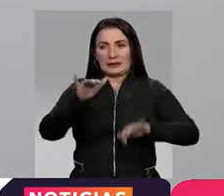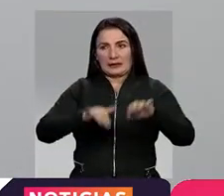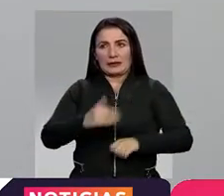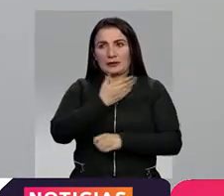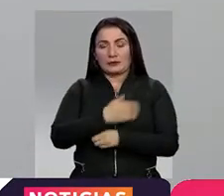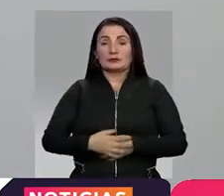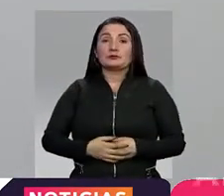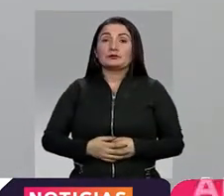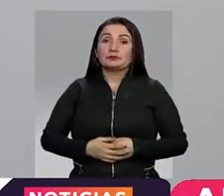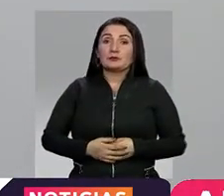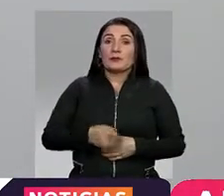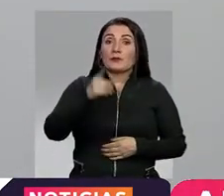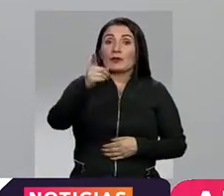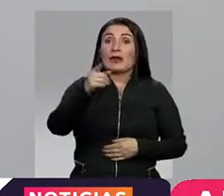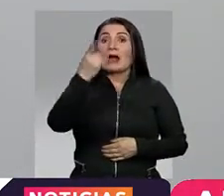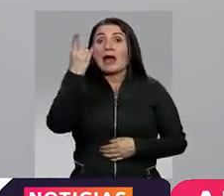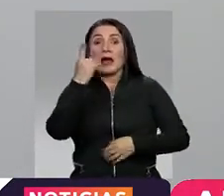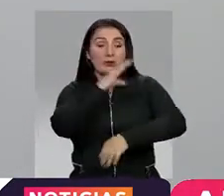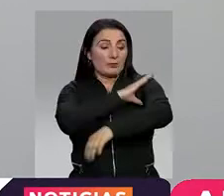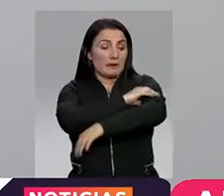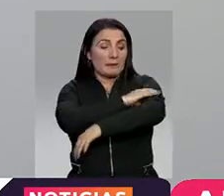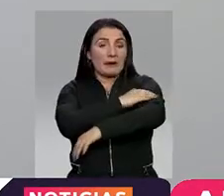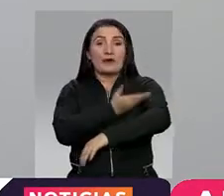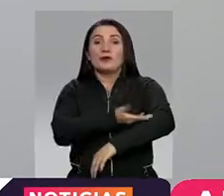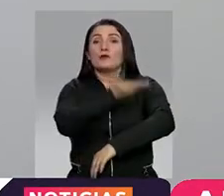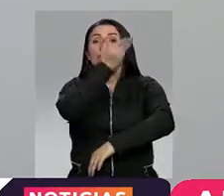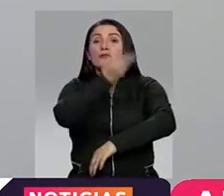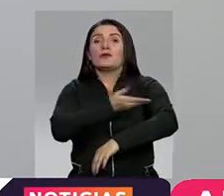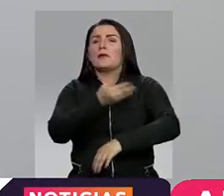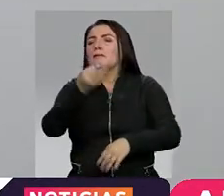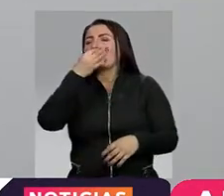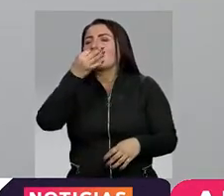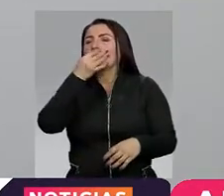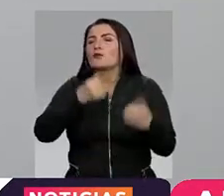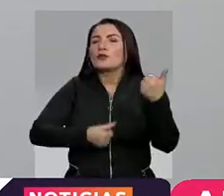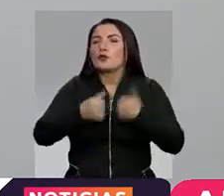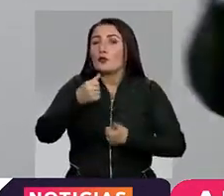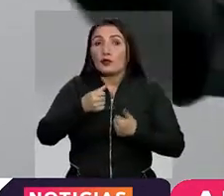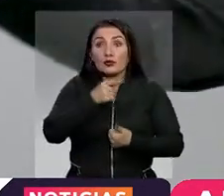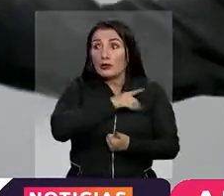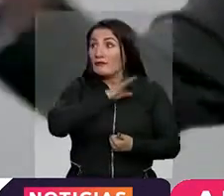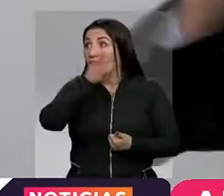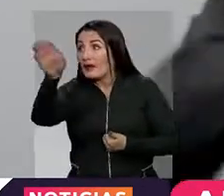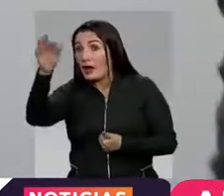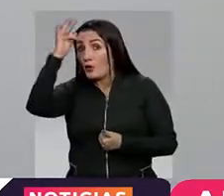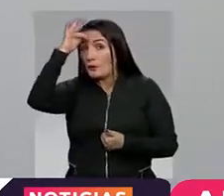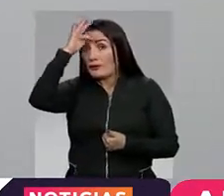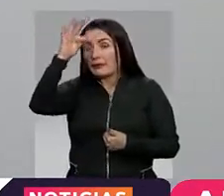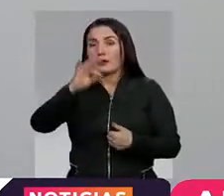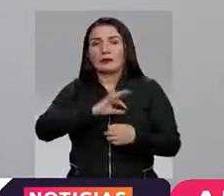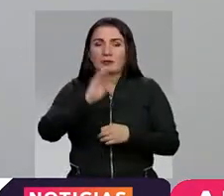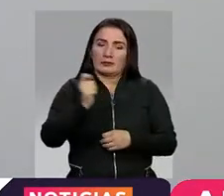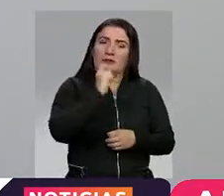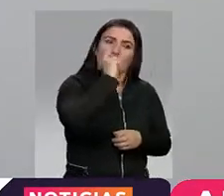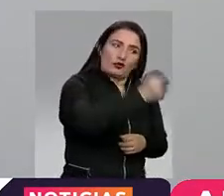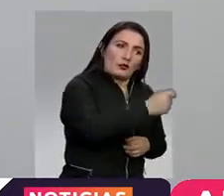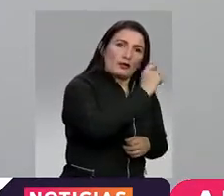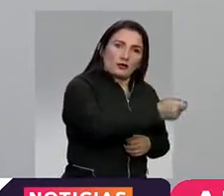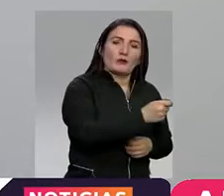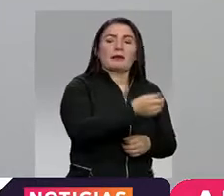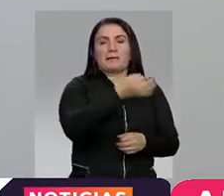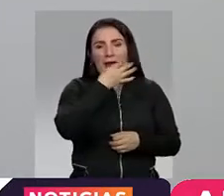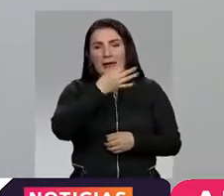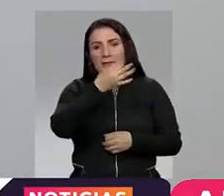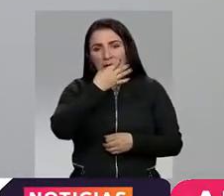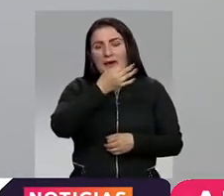Usted tiene una hipertensión arterial, ¿cuál es el medicamento que toma? No es necesario que usted tenga que ir al hospital este mes. Aquí está revisado,